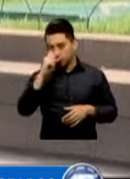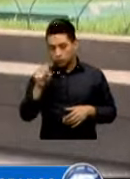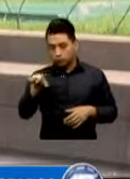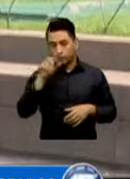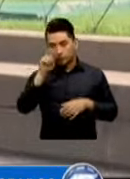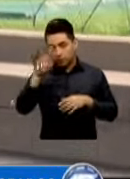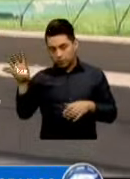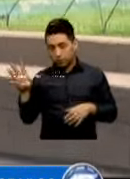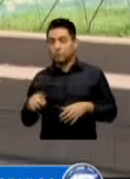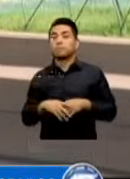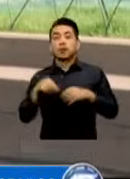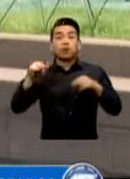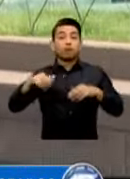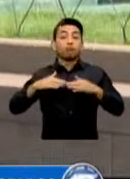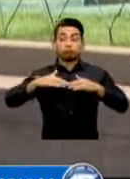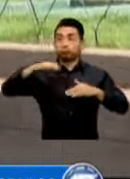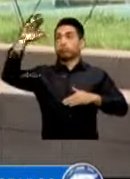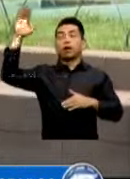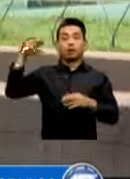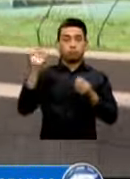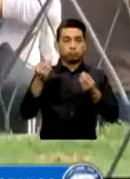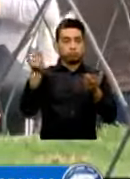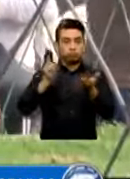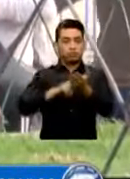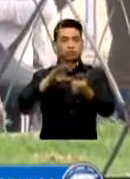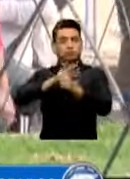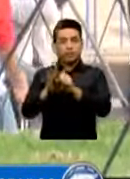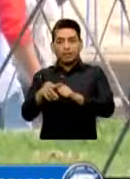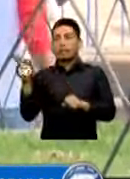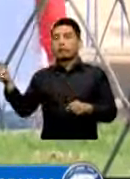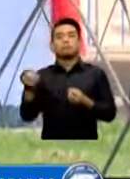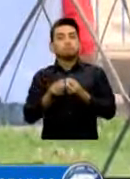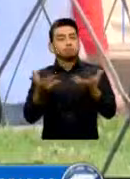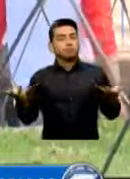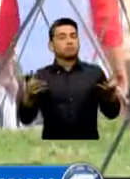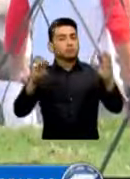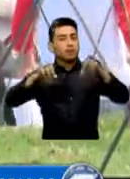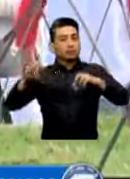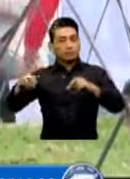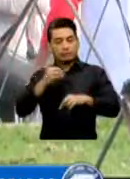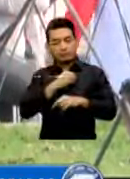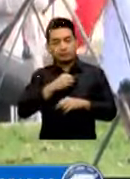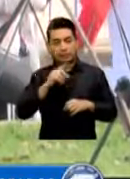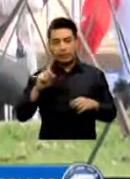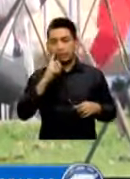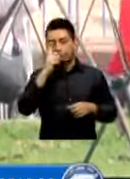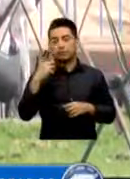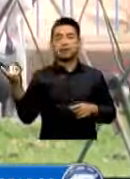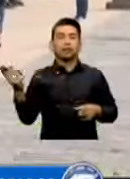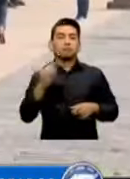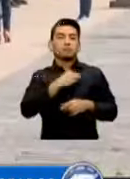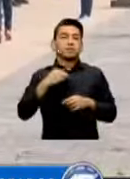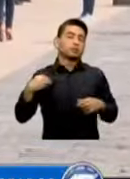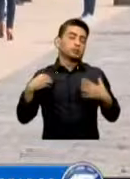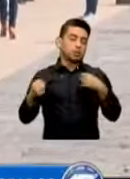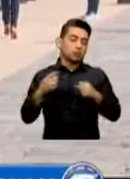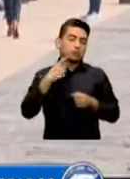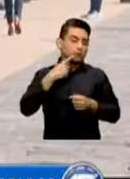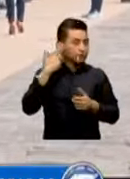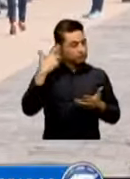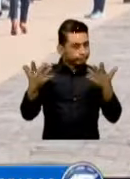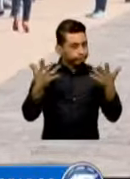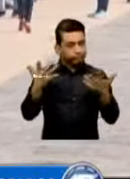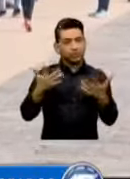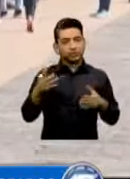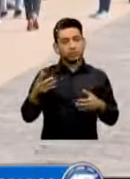COVID-19 En Guatemala Y la demanda de las personas Para poder efectuarse un hisopado Autoridades del área de salud Guatemala Central Planifican instalar